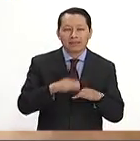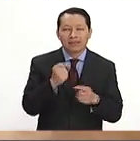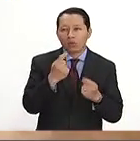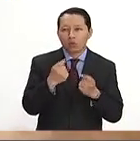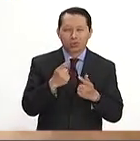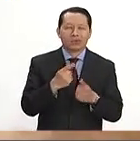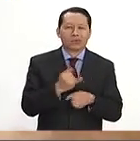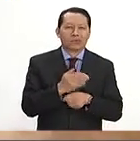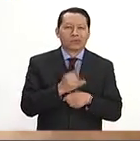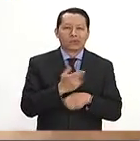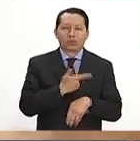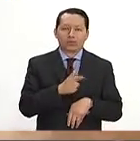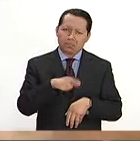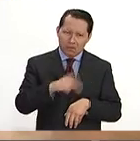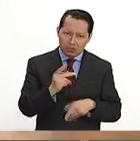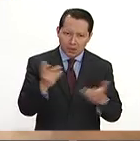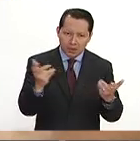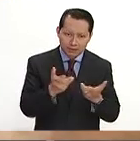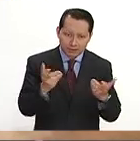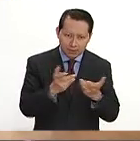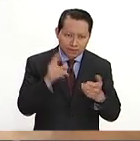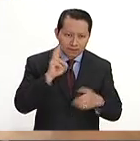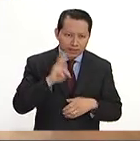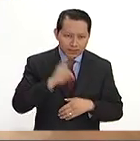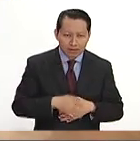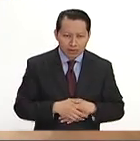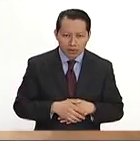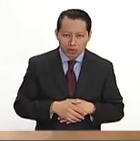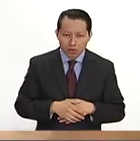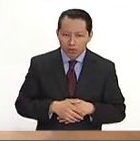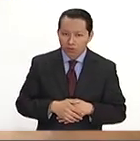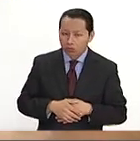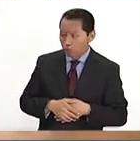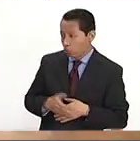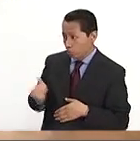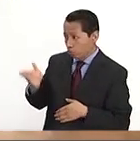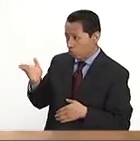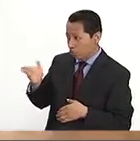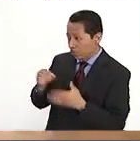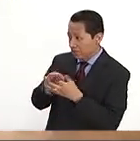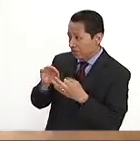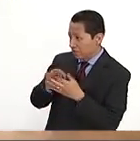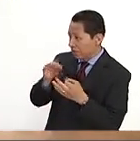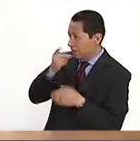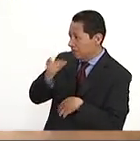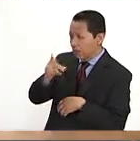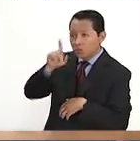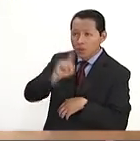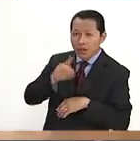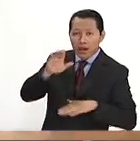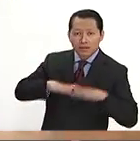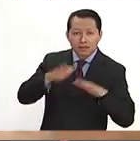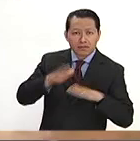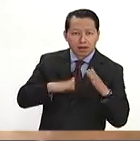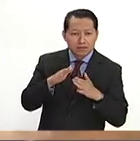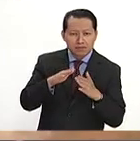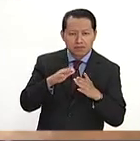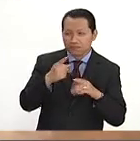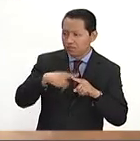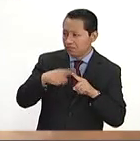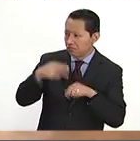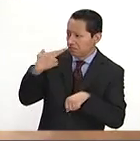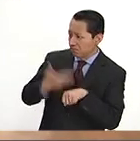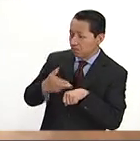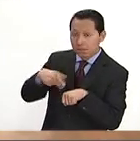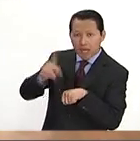pero hay que hacerlo. A ver, tú dijiste que muchas veces las mujeres están en ciertos cargos, pero el que ejerce